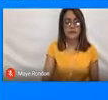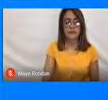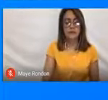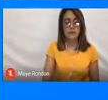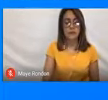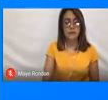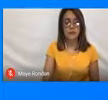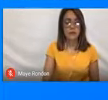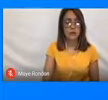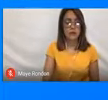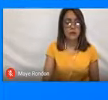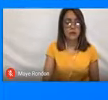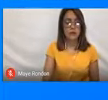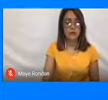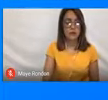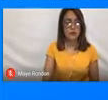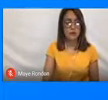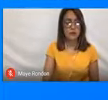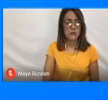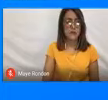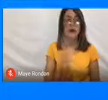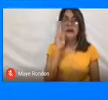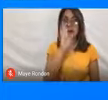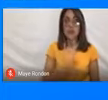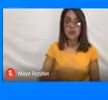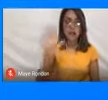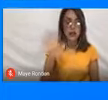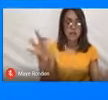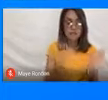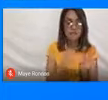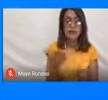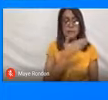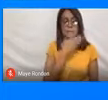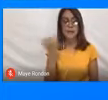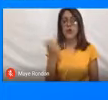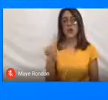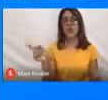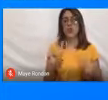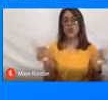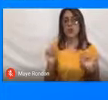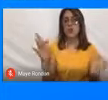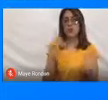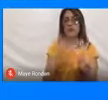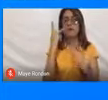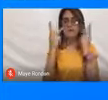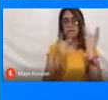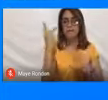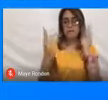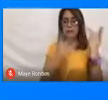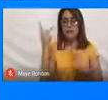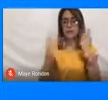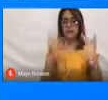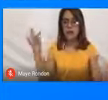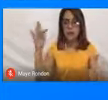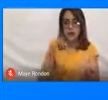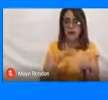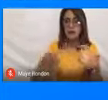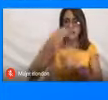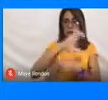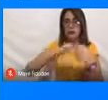muchos turistas nacionales prefirieron simplemente no visitar nuestra ciudad.